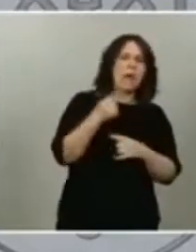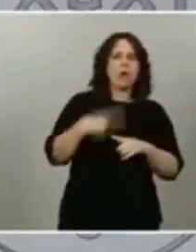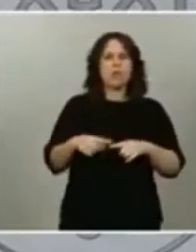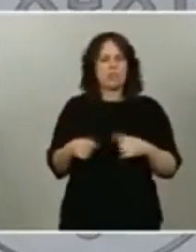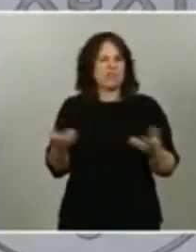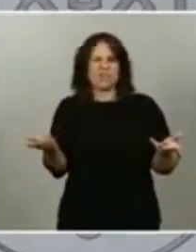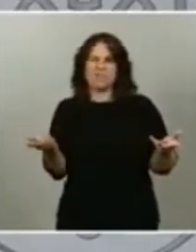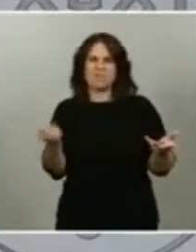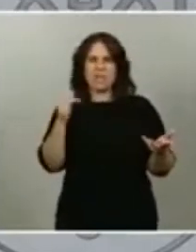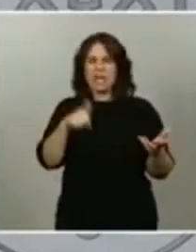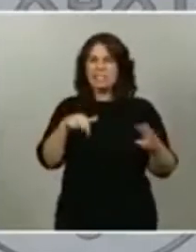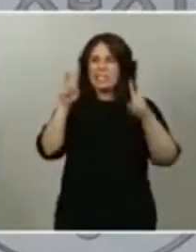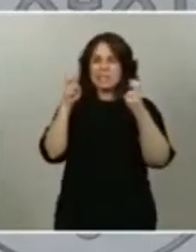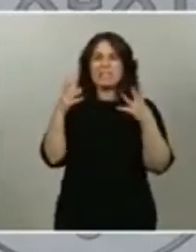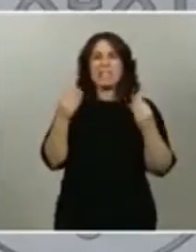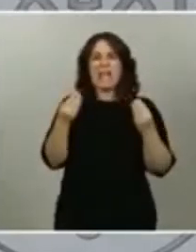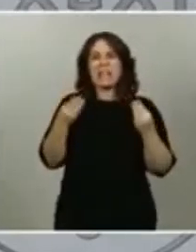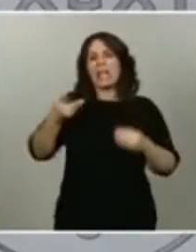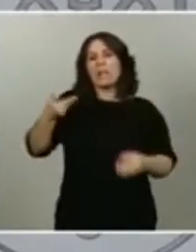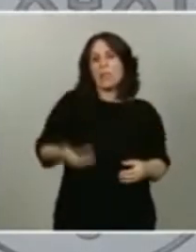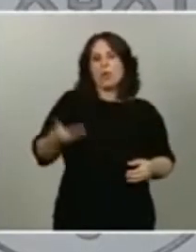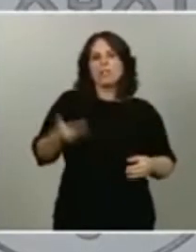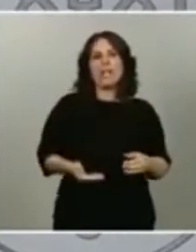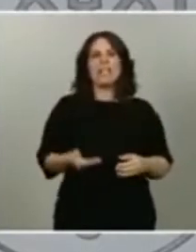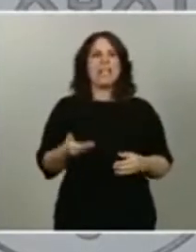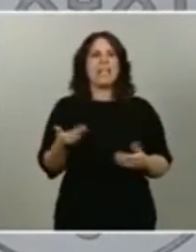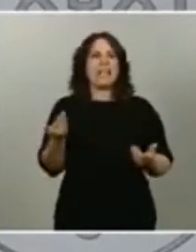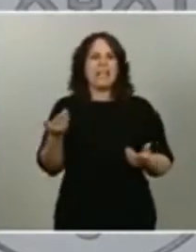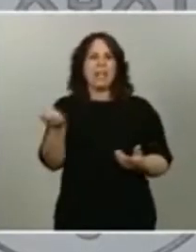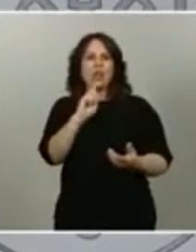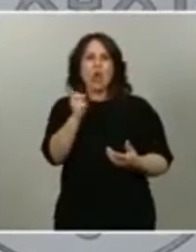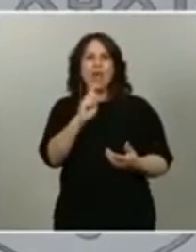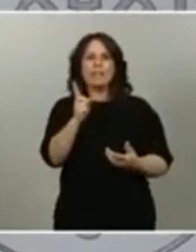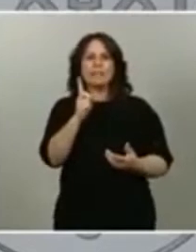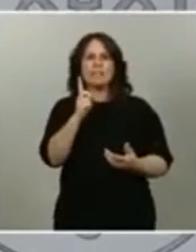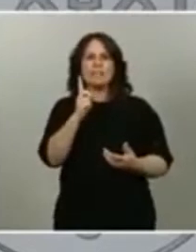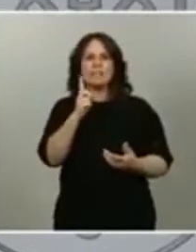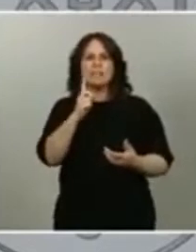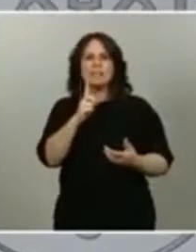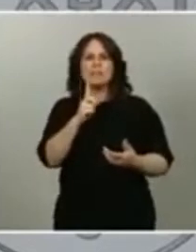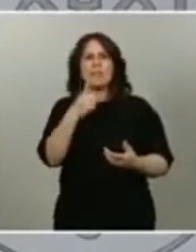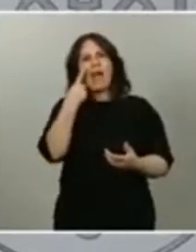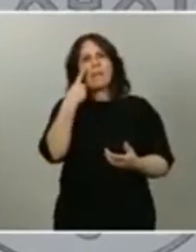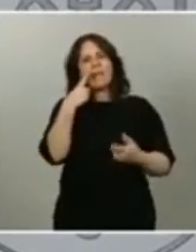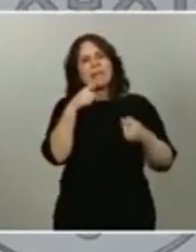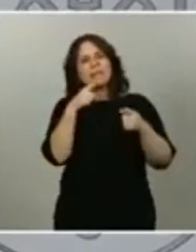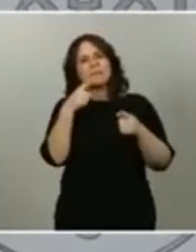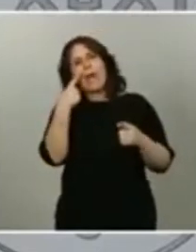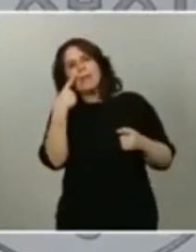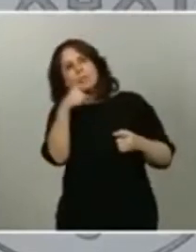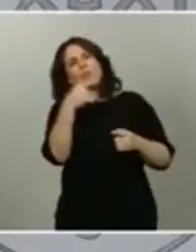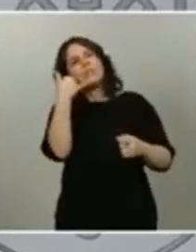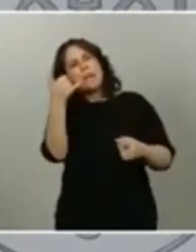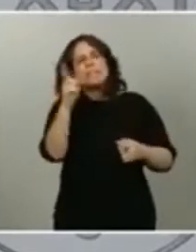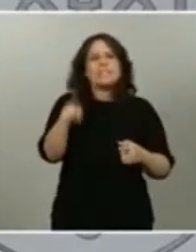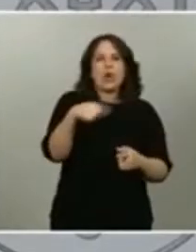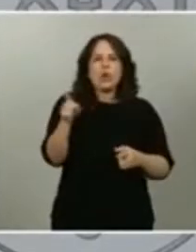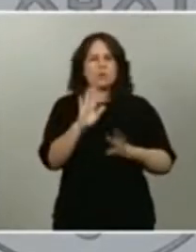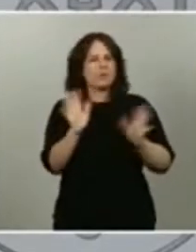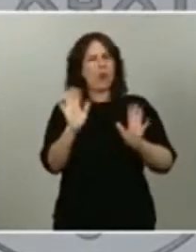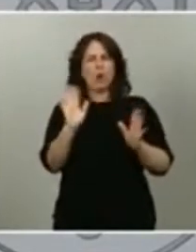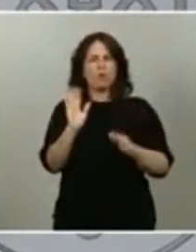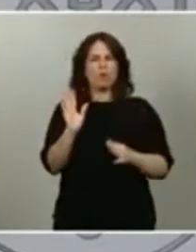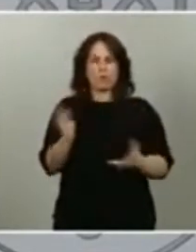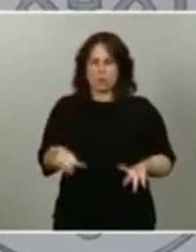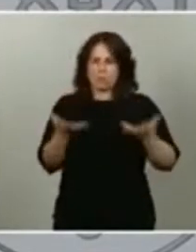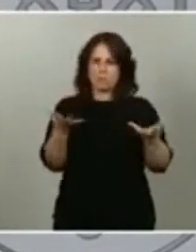que no se trata de si se descuelga o no se descuelga el teléfono. Se trata de manifestar una voluntad decidida, sincera, de diálogo y de